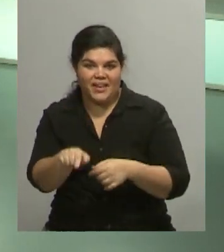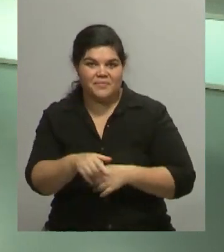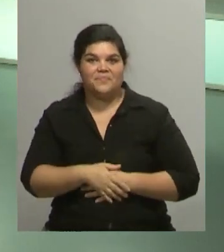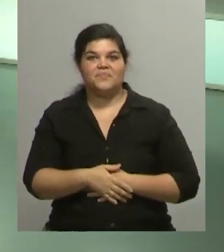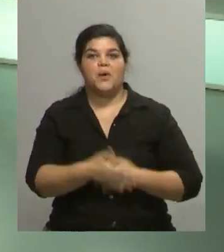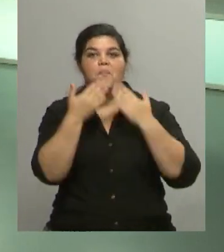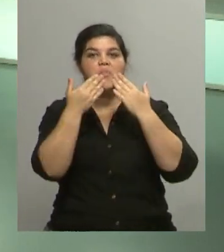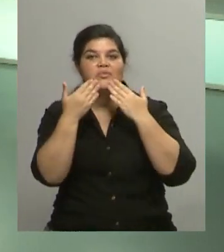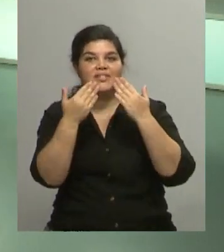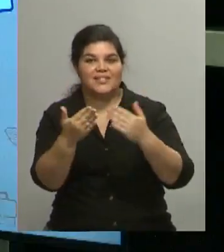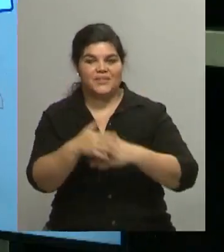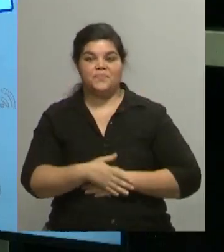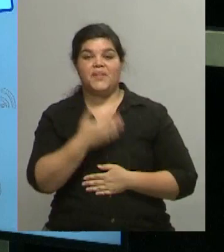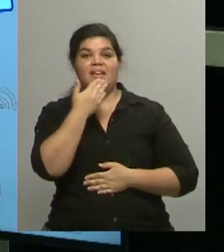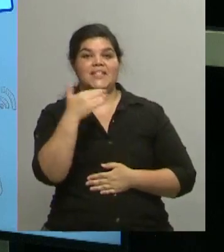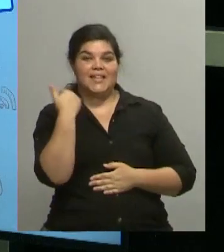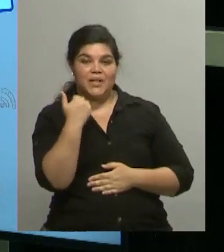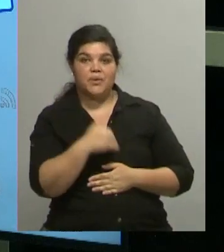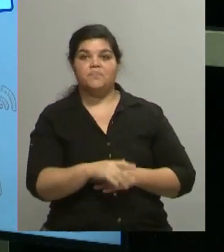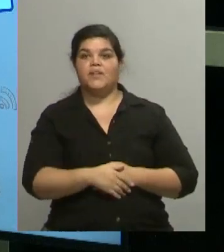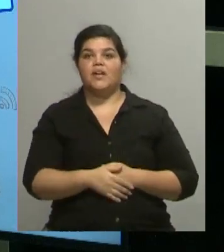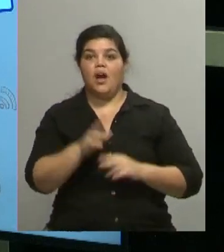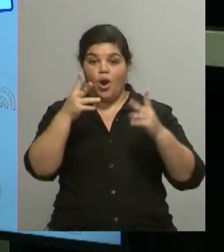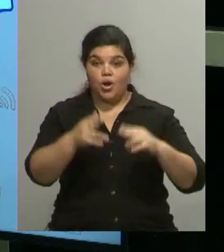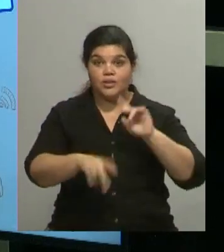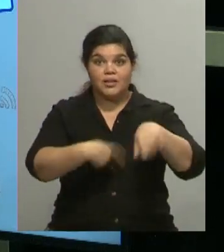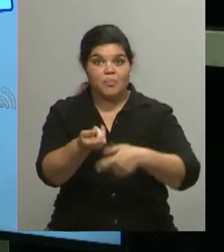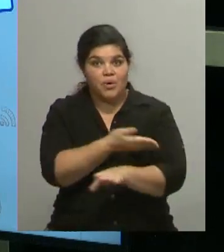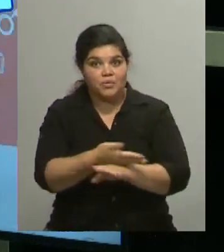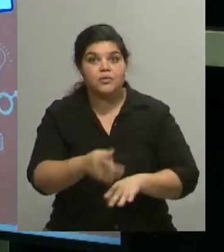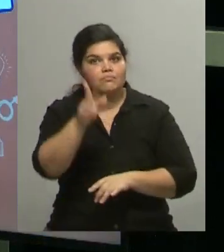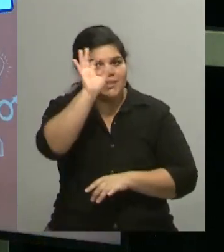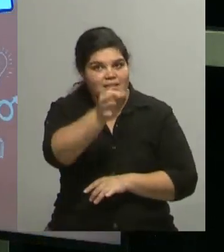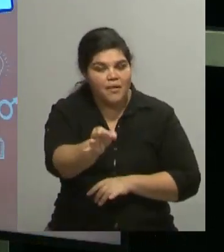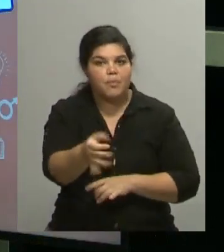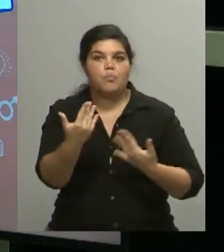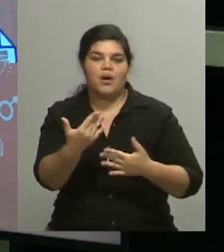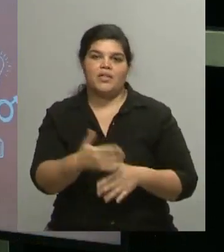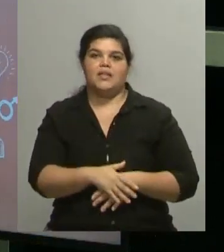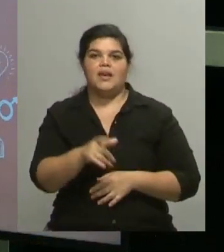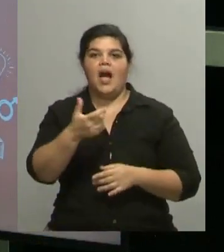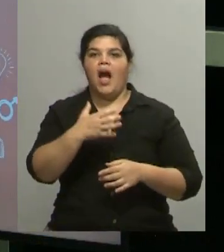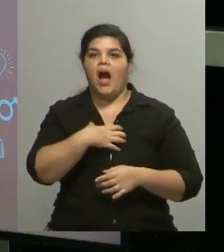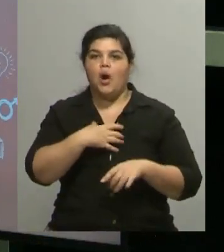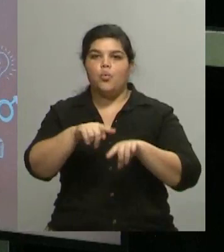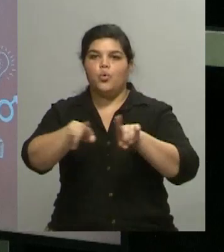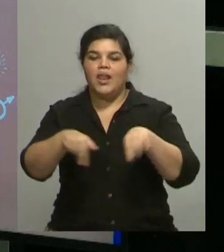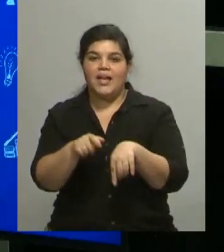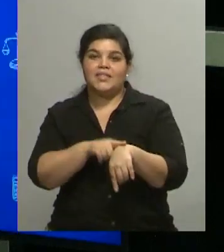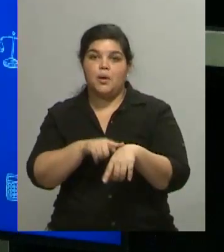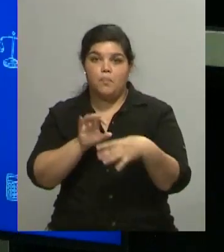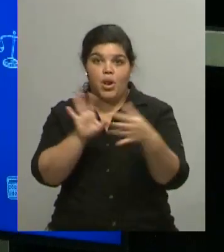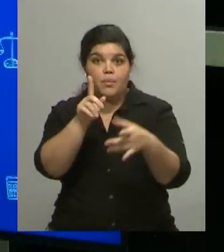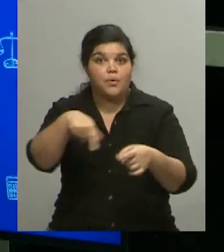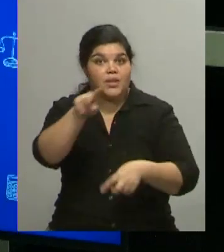Muchas gracias nuevamente a Gracias, Claudia. Nosotros nos vamos a la pausa, enseguida regresamos. Si ya saben, pueden buscarlos en las redes Aulas de Tiempo Libre para que